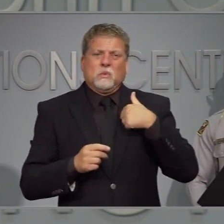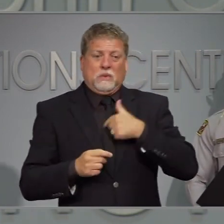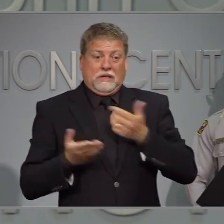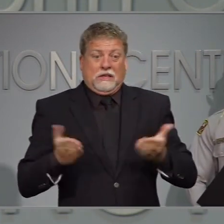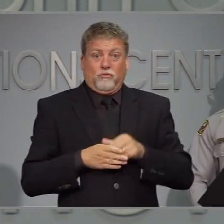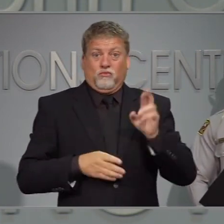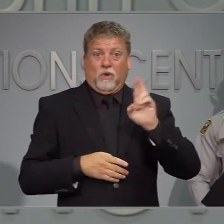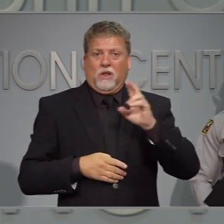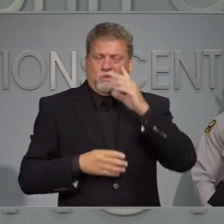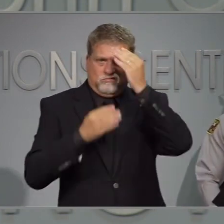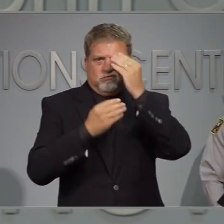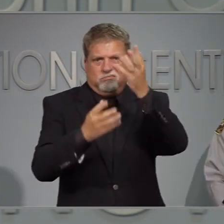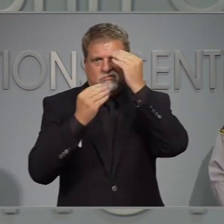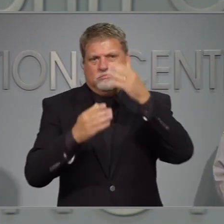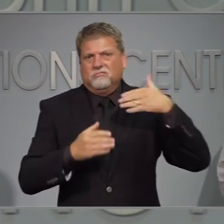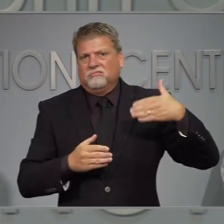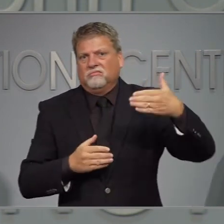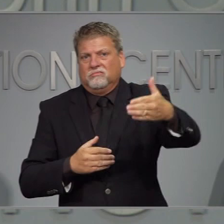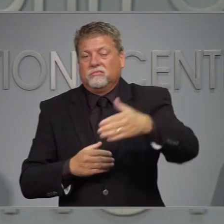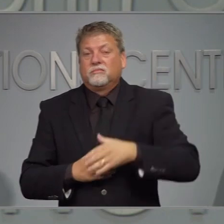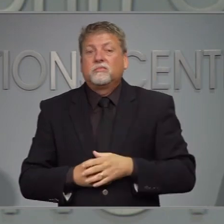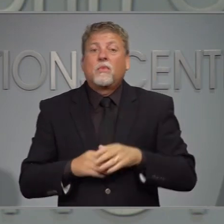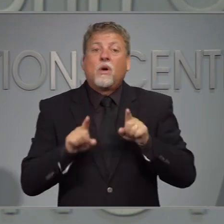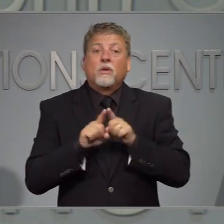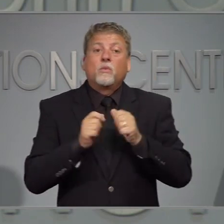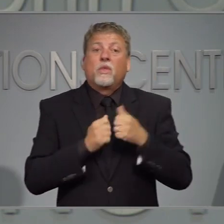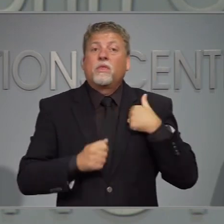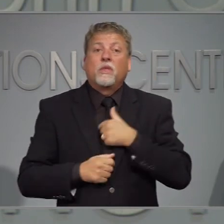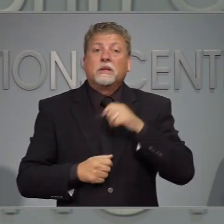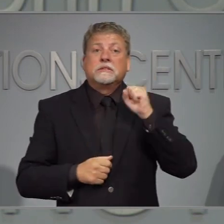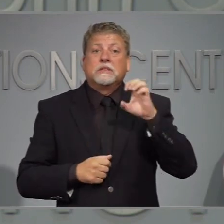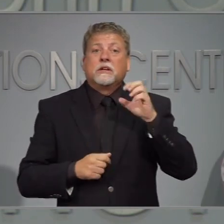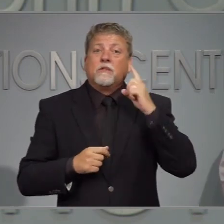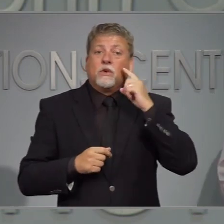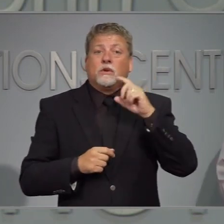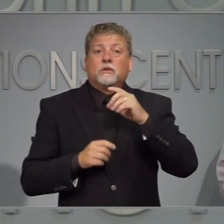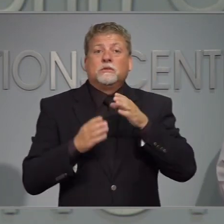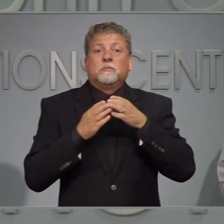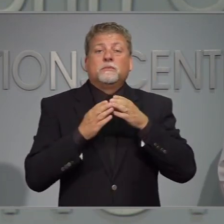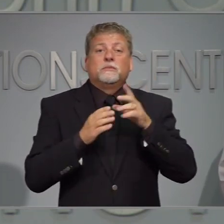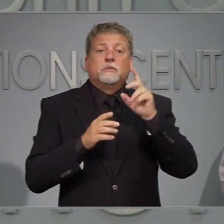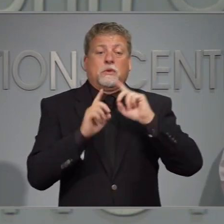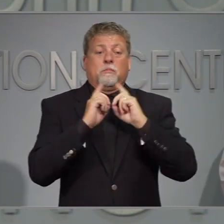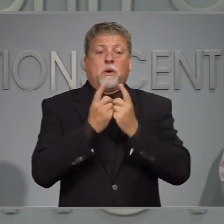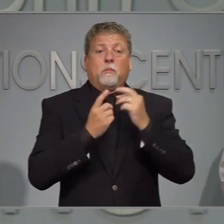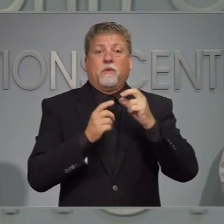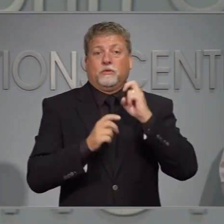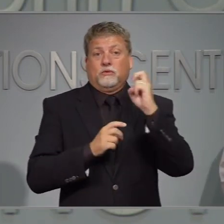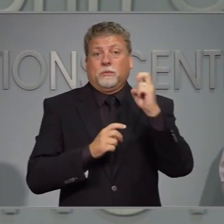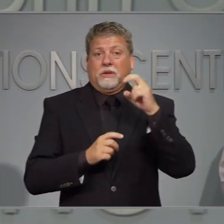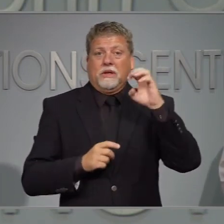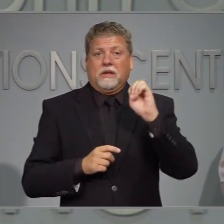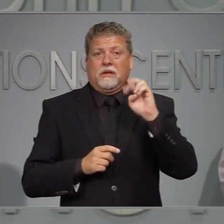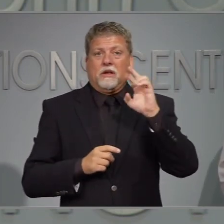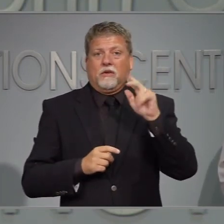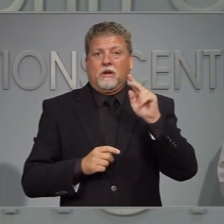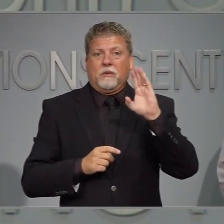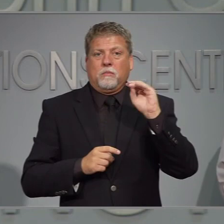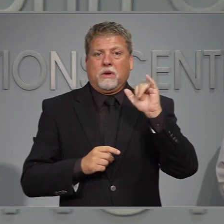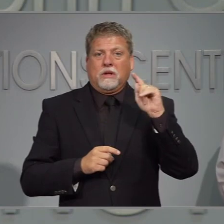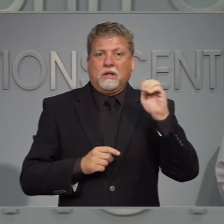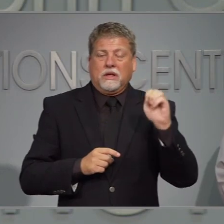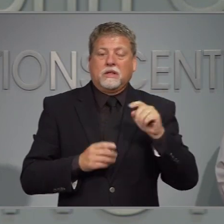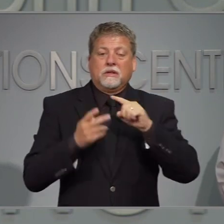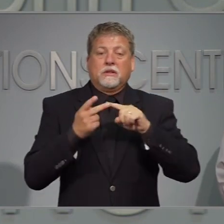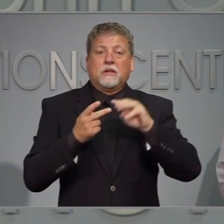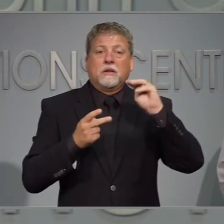daremos más información desde esa ley. Con nosotros también se cuenta el secretario del departamento de transporte en el